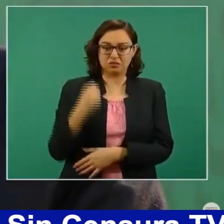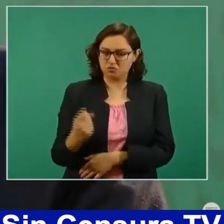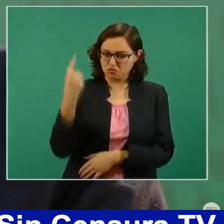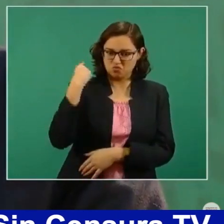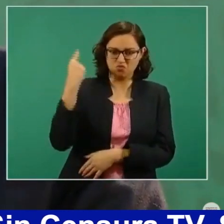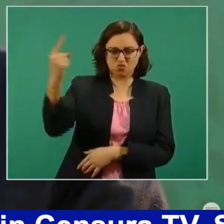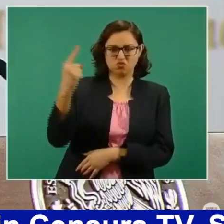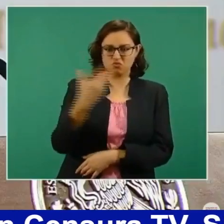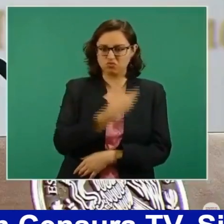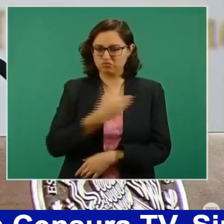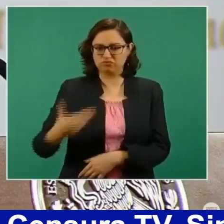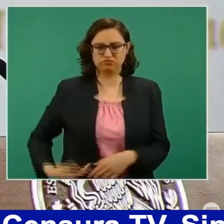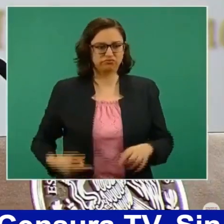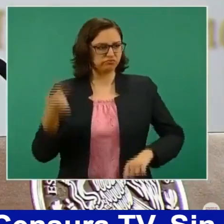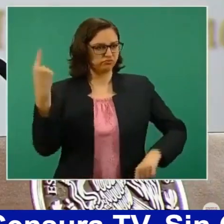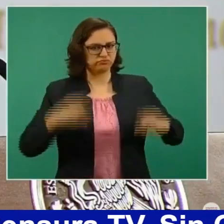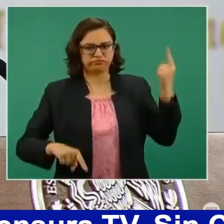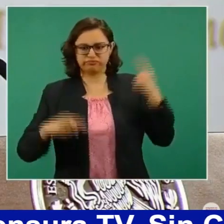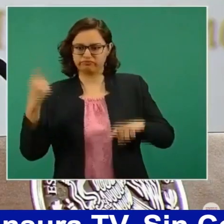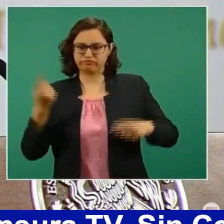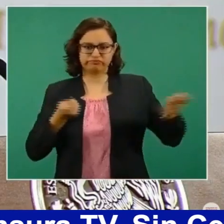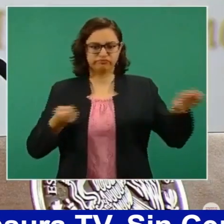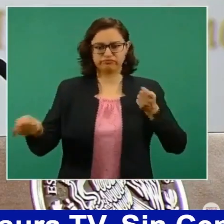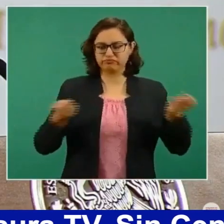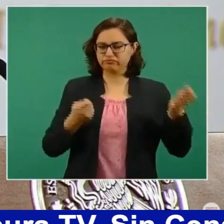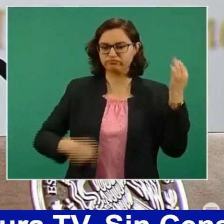Ejecutivo, era el presidente. Presidente,